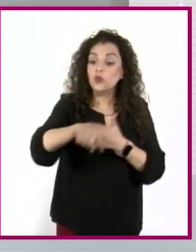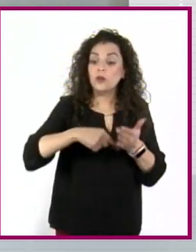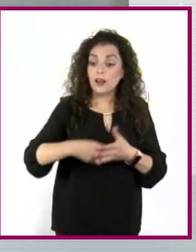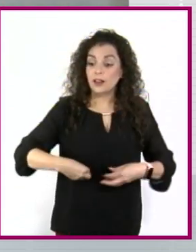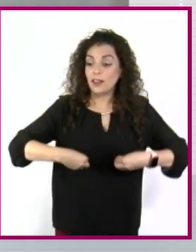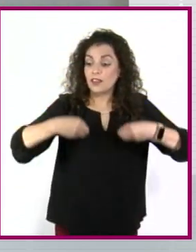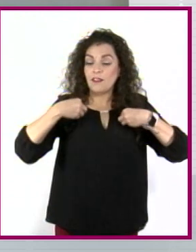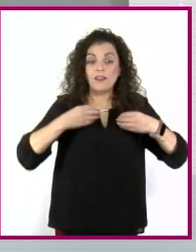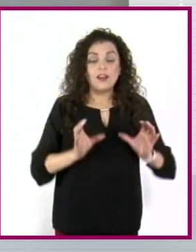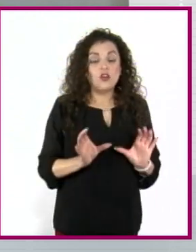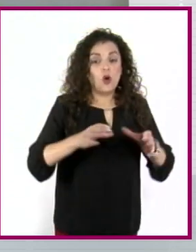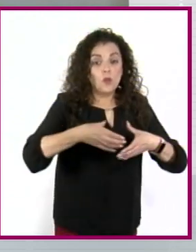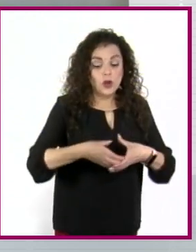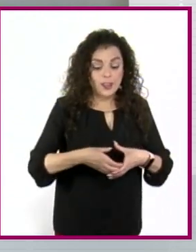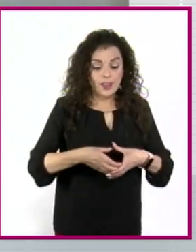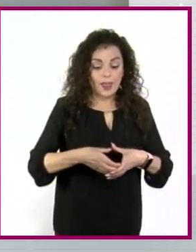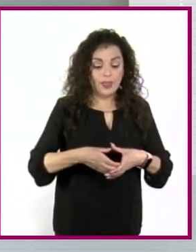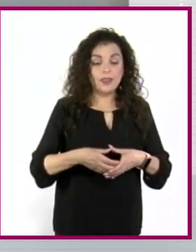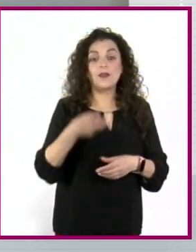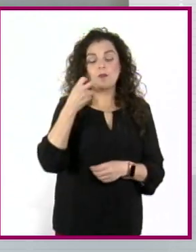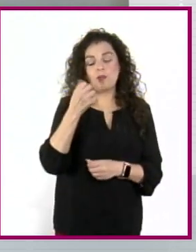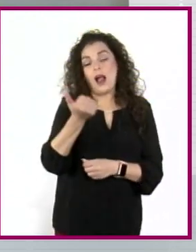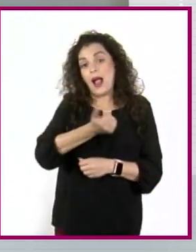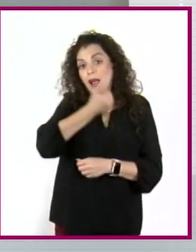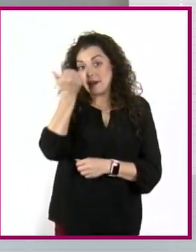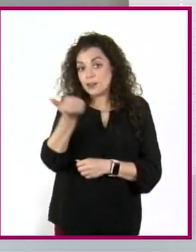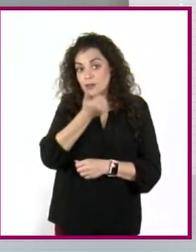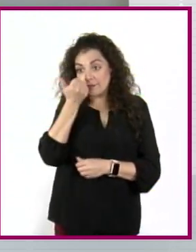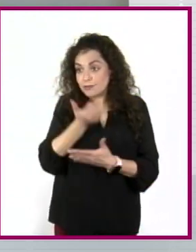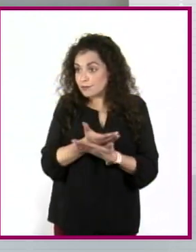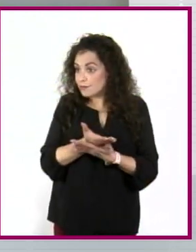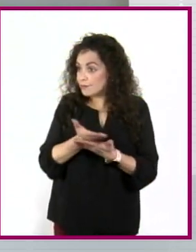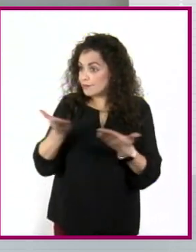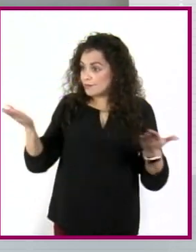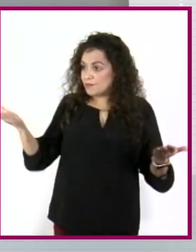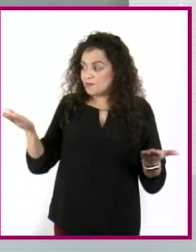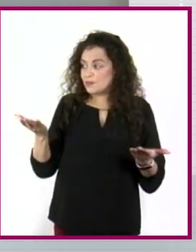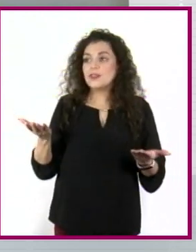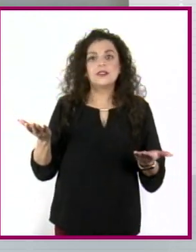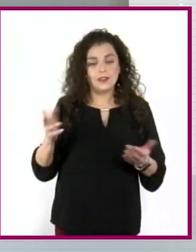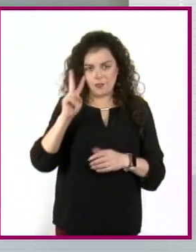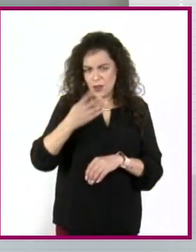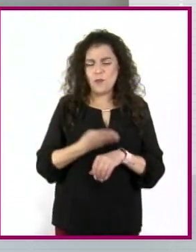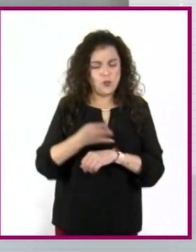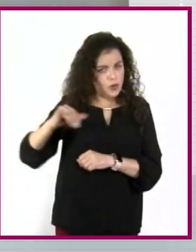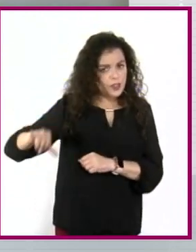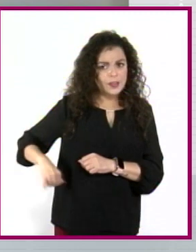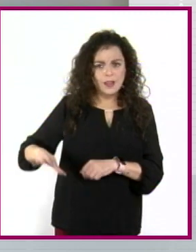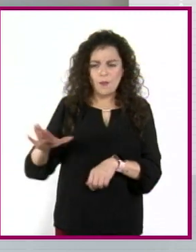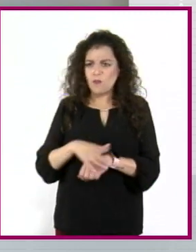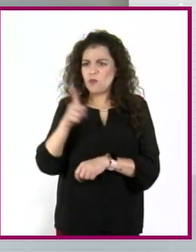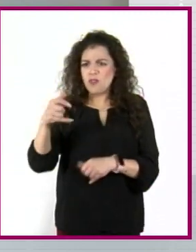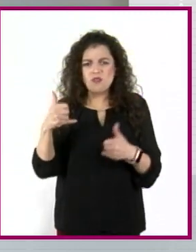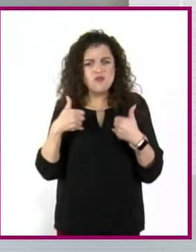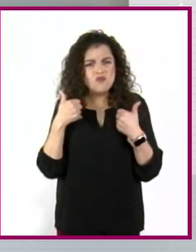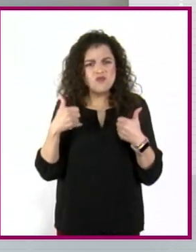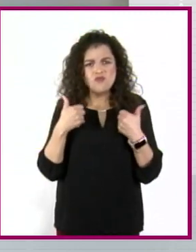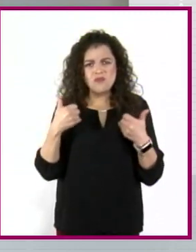Y entonces para los alumnos, muy interesante, porque eran chavitos de